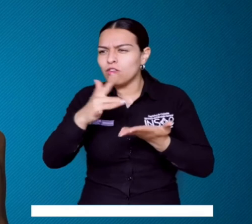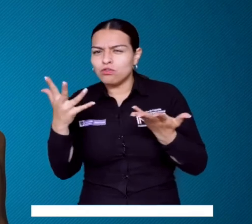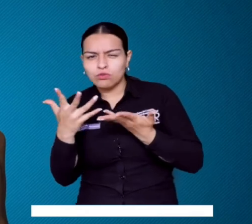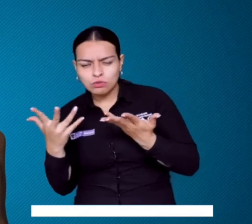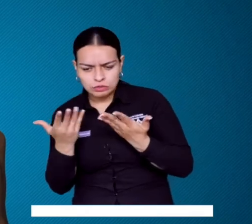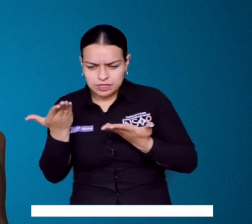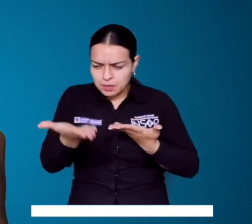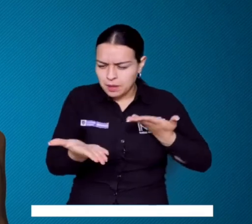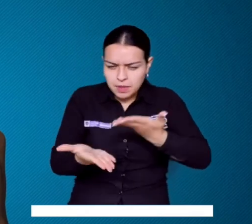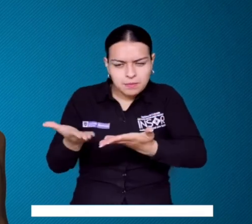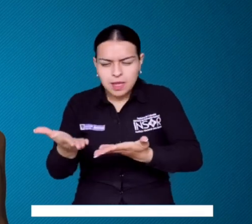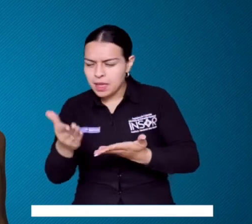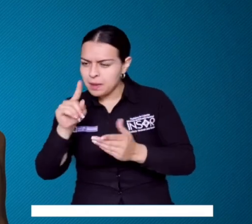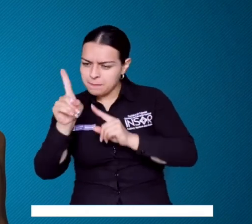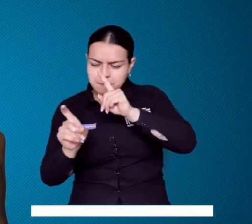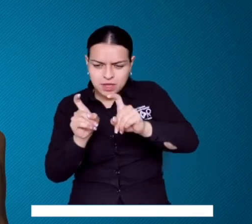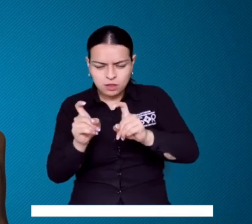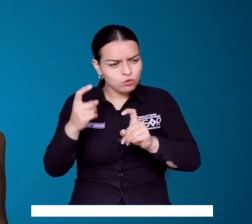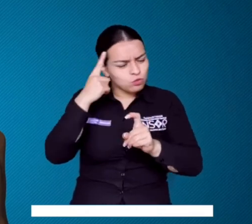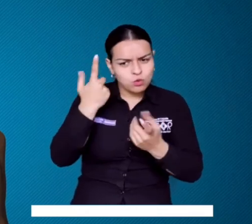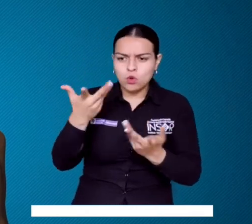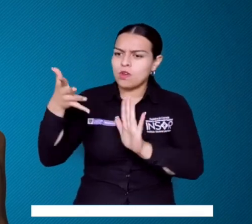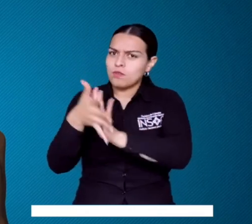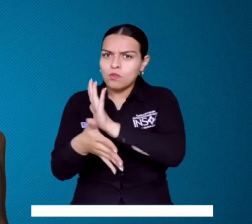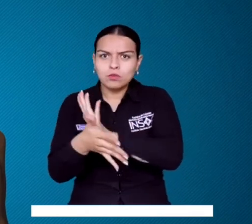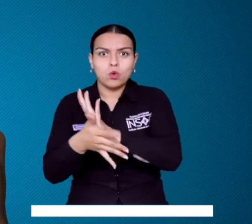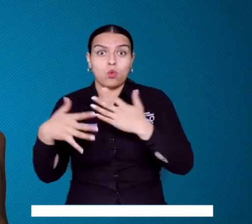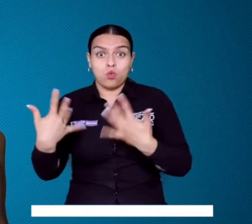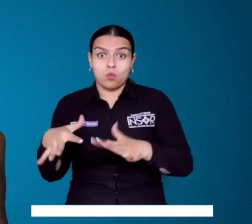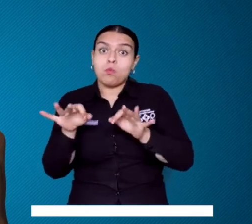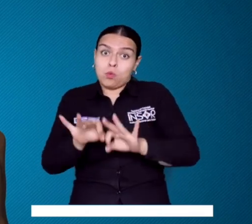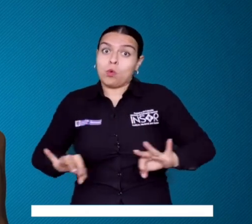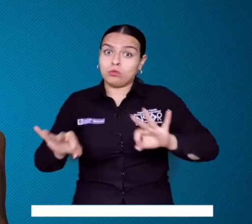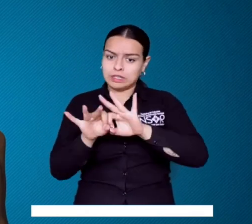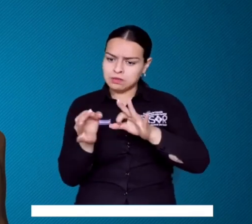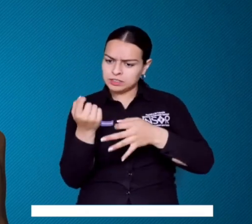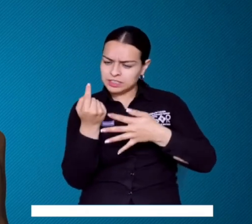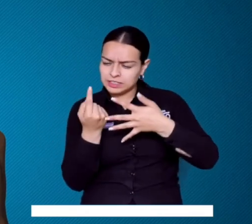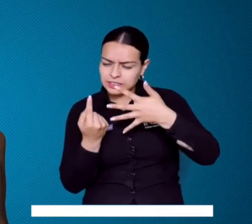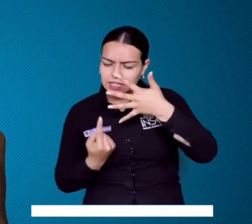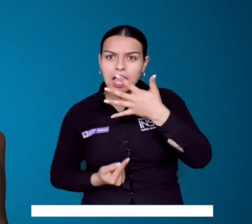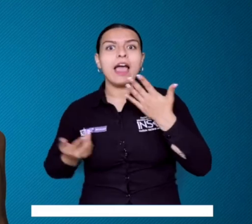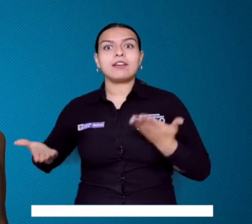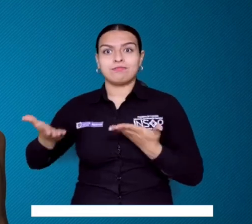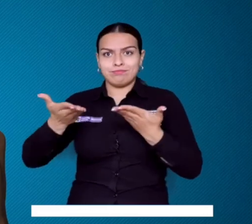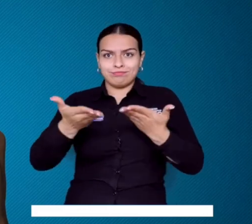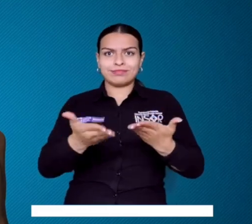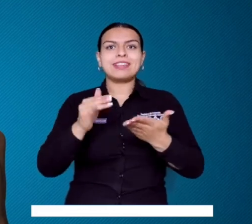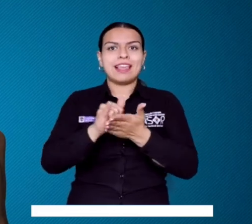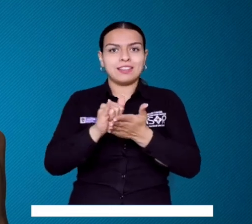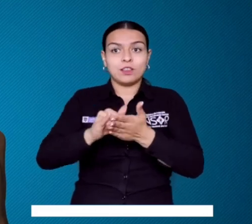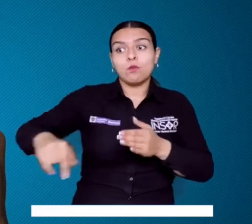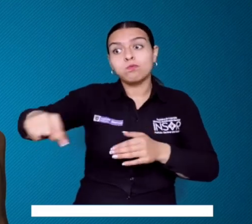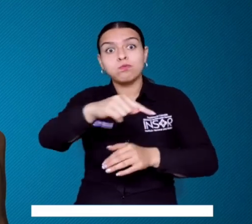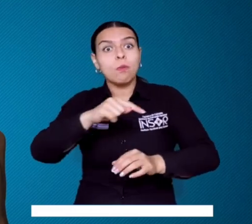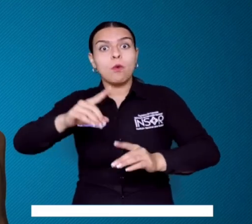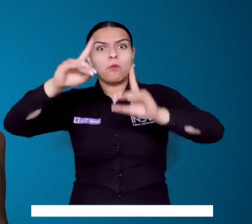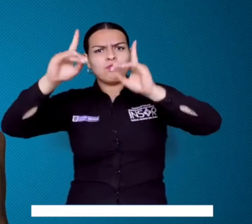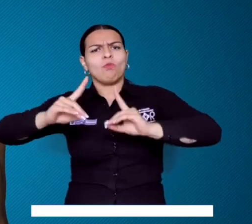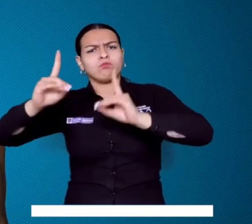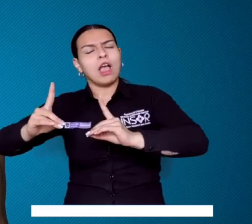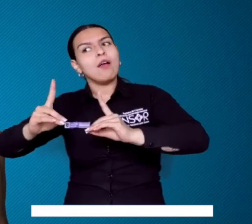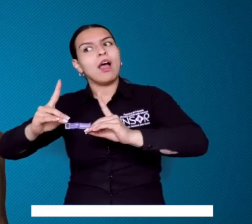cuantitativa, georreferenciada, un laboratorio de plantear nuevas preguntas y de poner información valiosa y rigurosa a